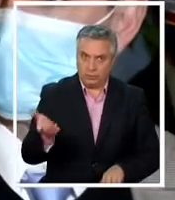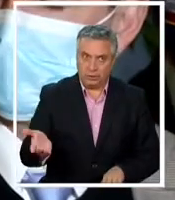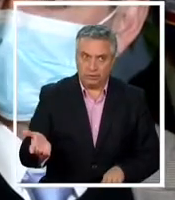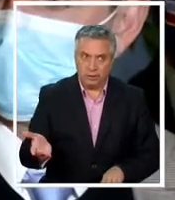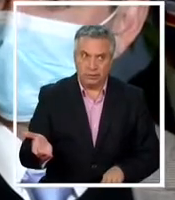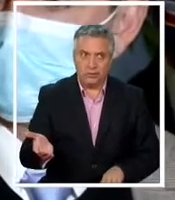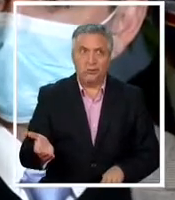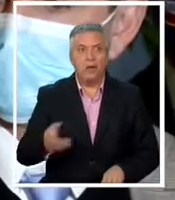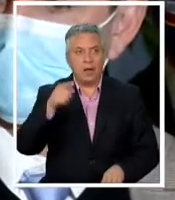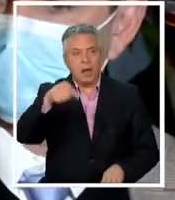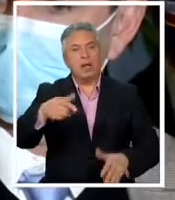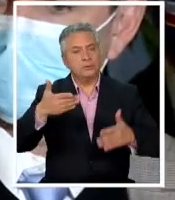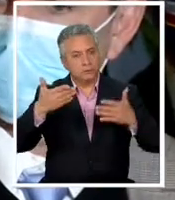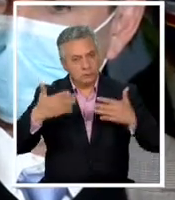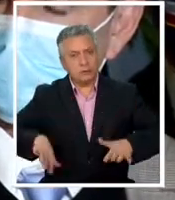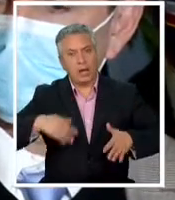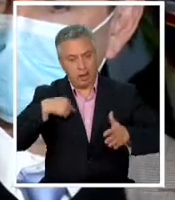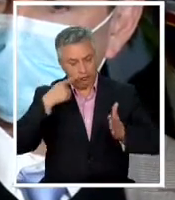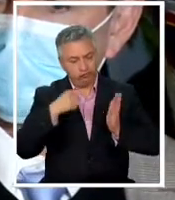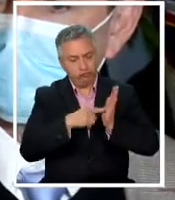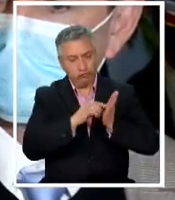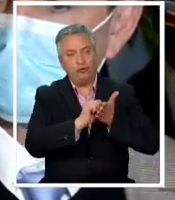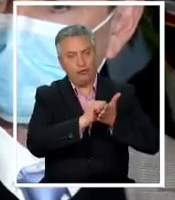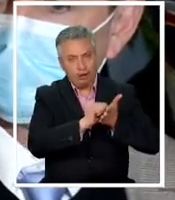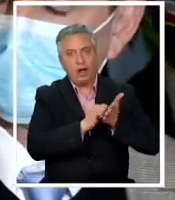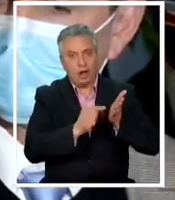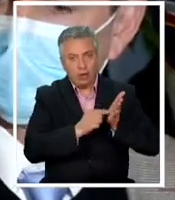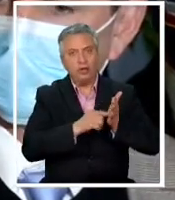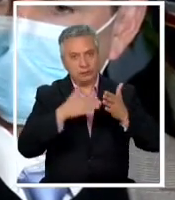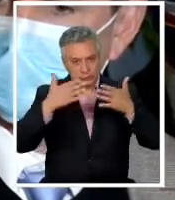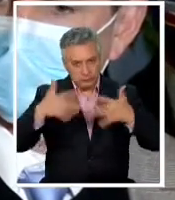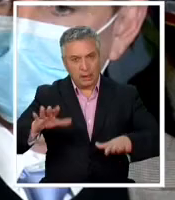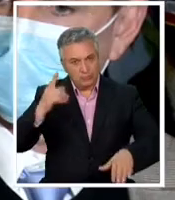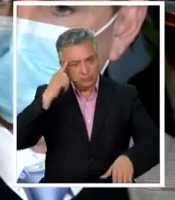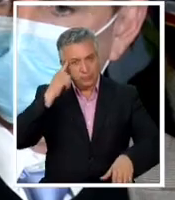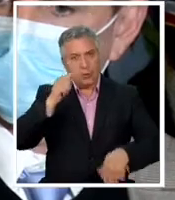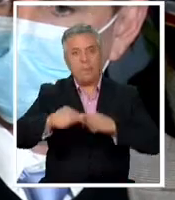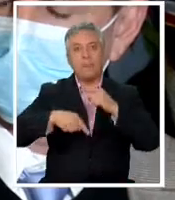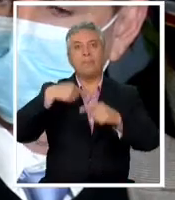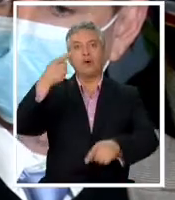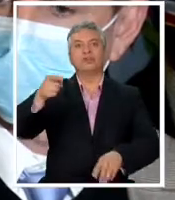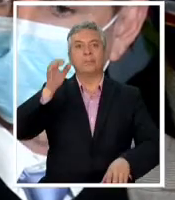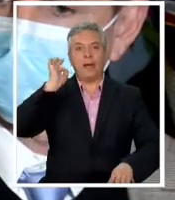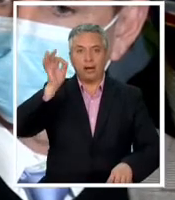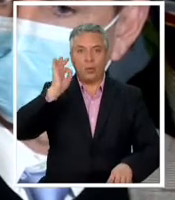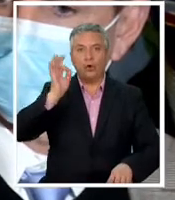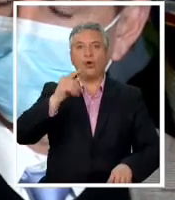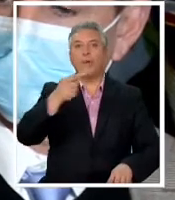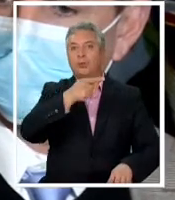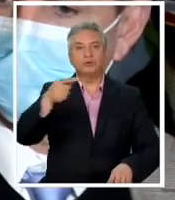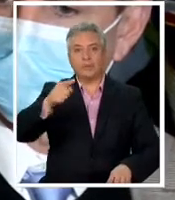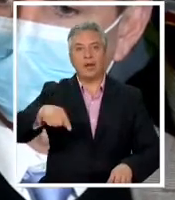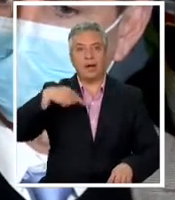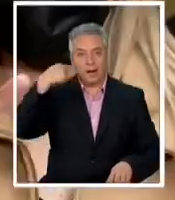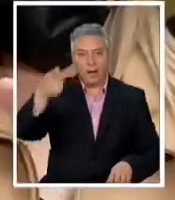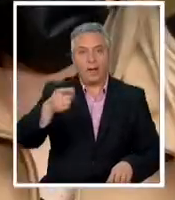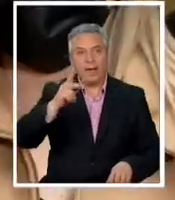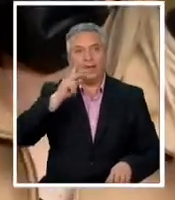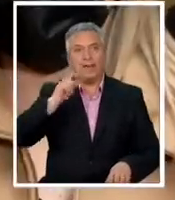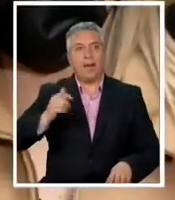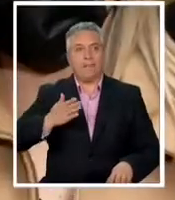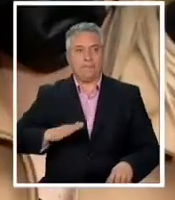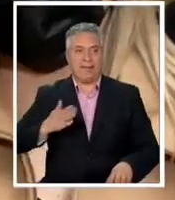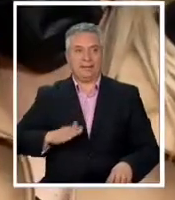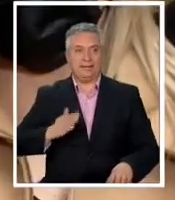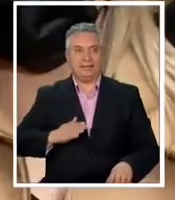tenido ya el primer borrador el que tendremos ya definido en la próxima reunión que será la próxima semana el día martes. Tenemos